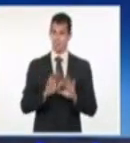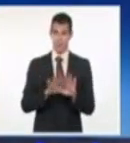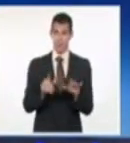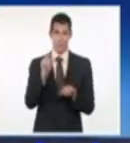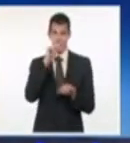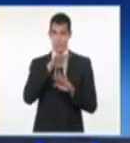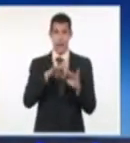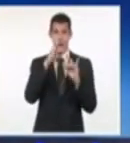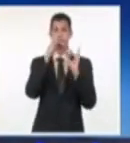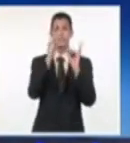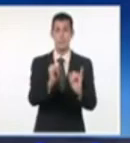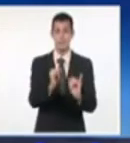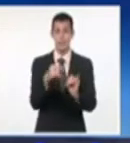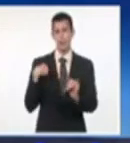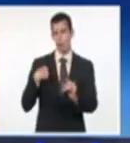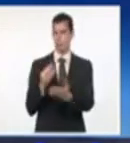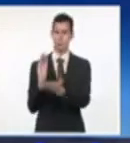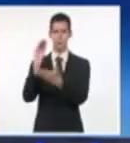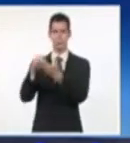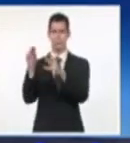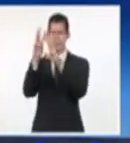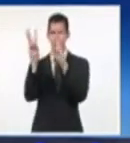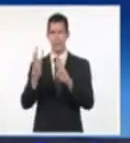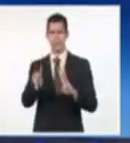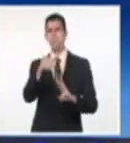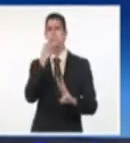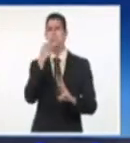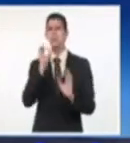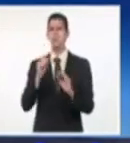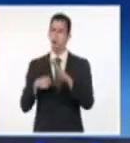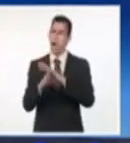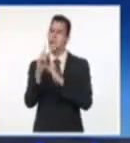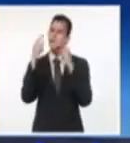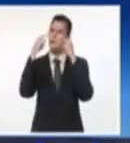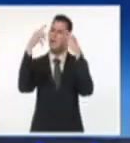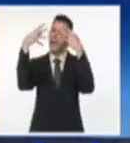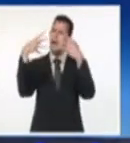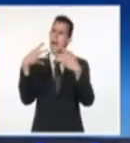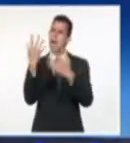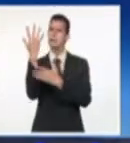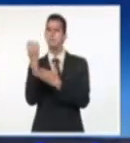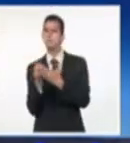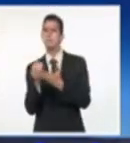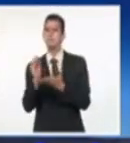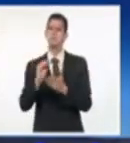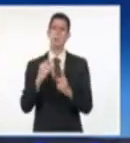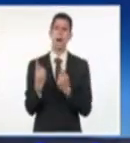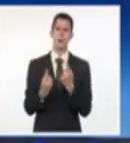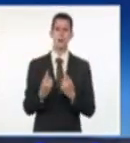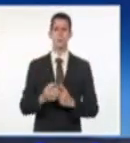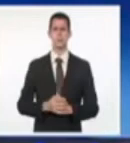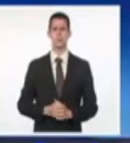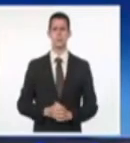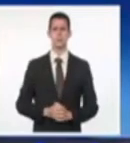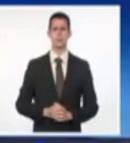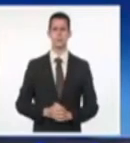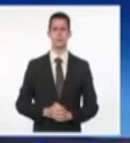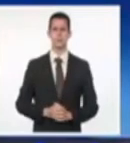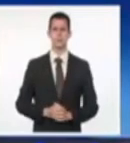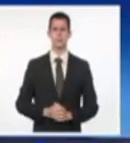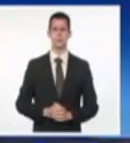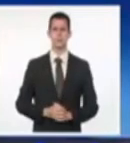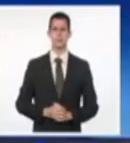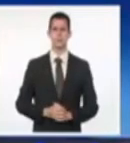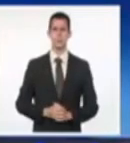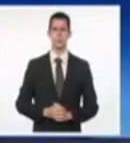en esas tres direcciones en internet para que usted los descargue, los consulte, busquen ellos toda la información que desee. Vamos a agregar,